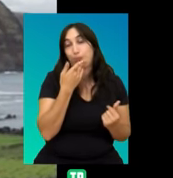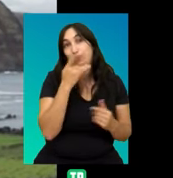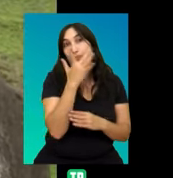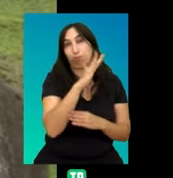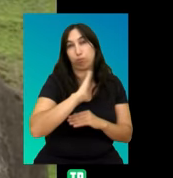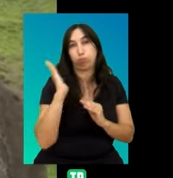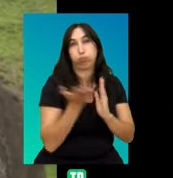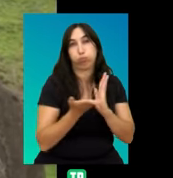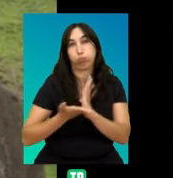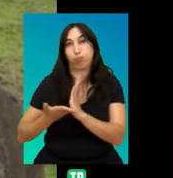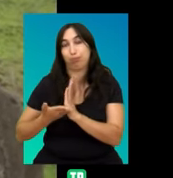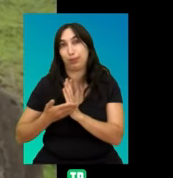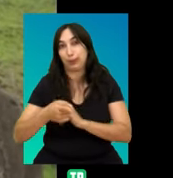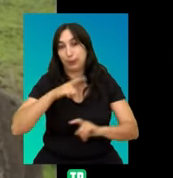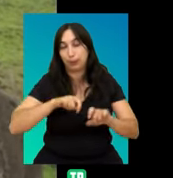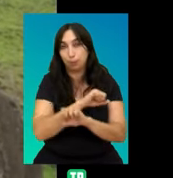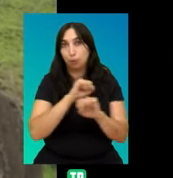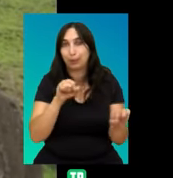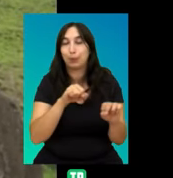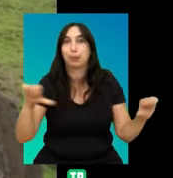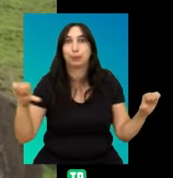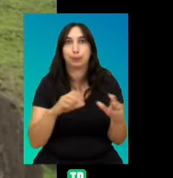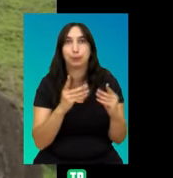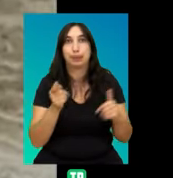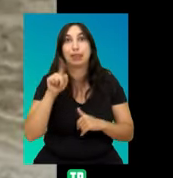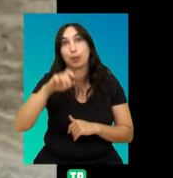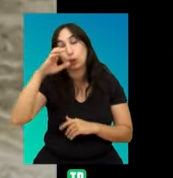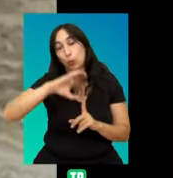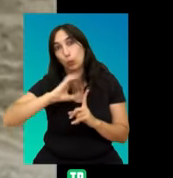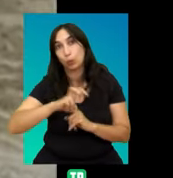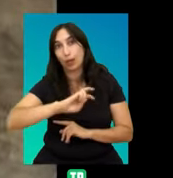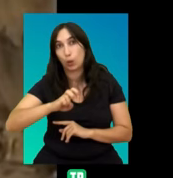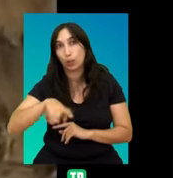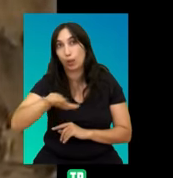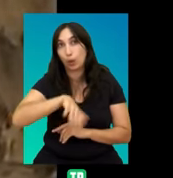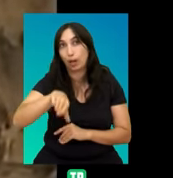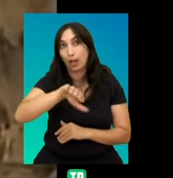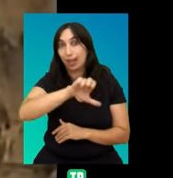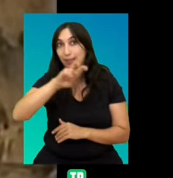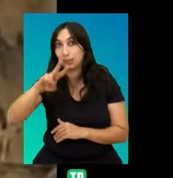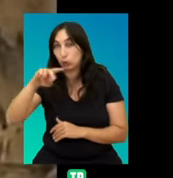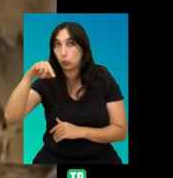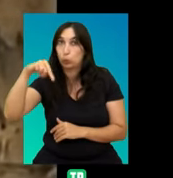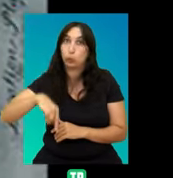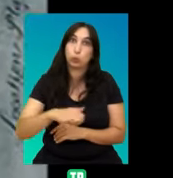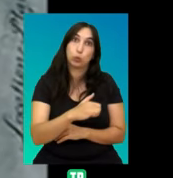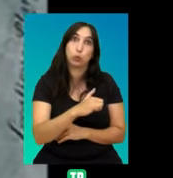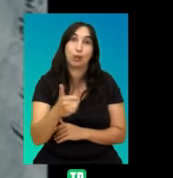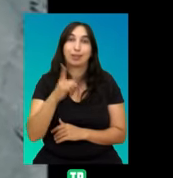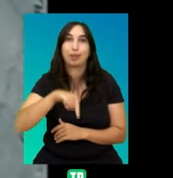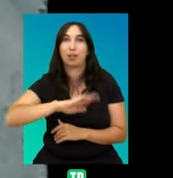difícilmente reversible. La enigmática cultura de los Anasazi, en el suroeste de Estados Unidos, tampoco